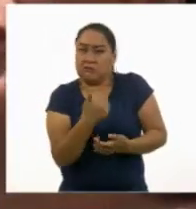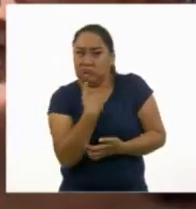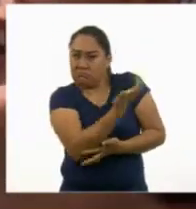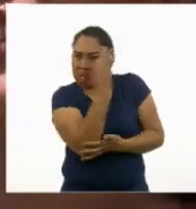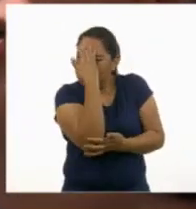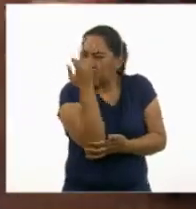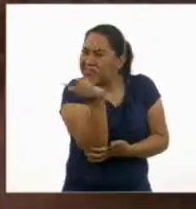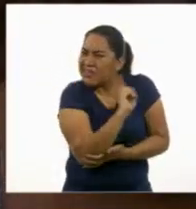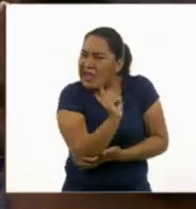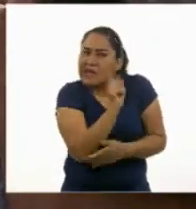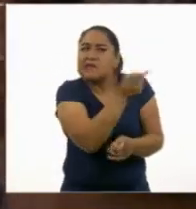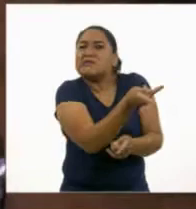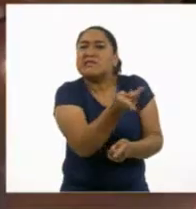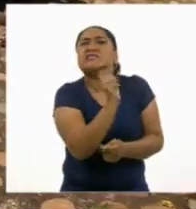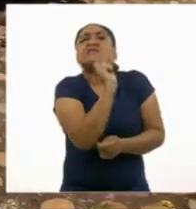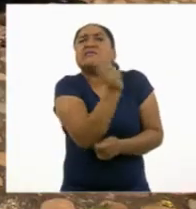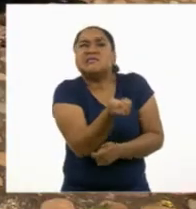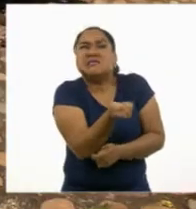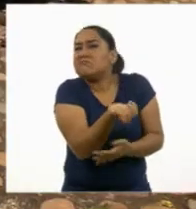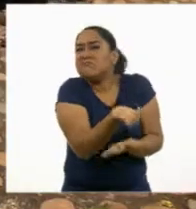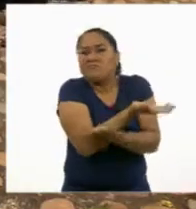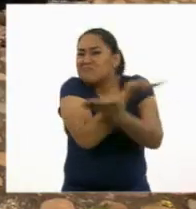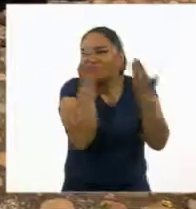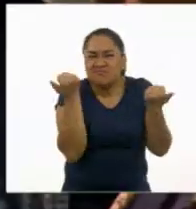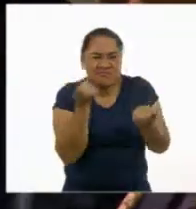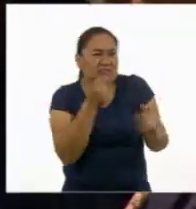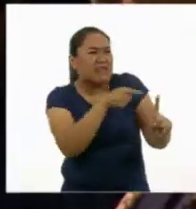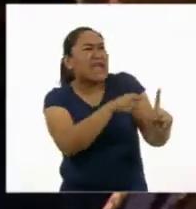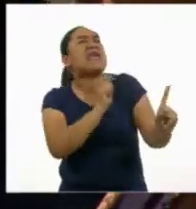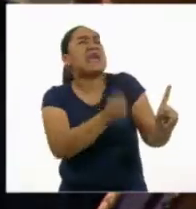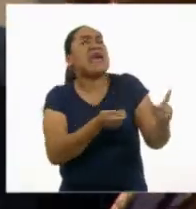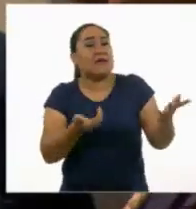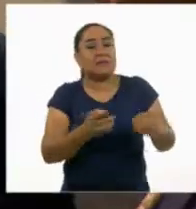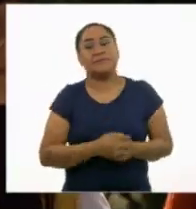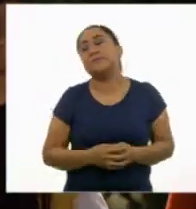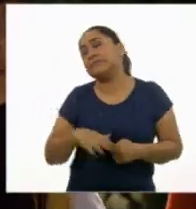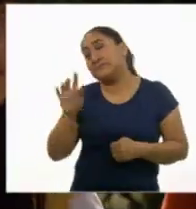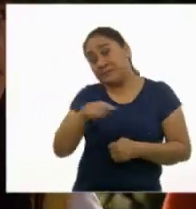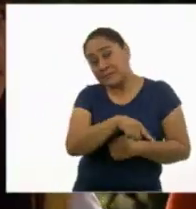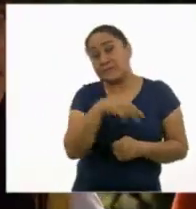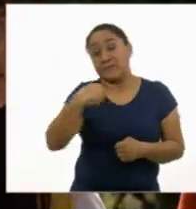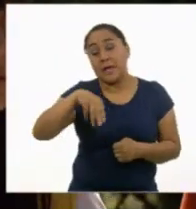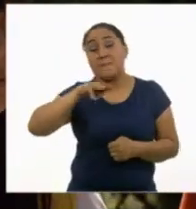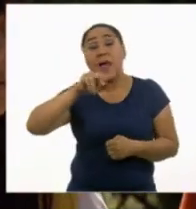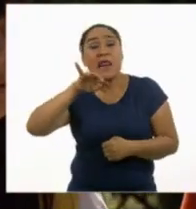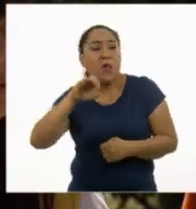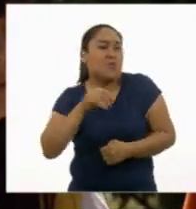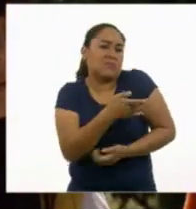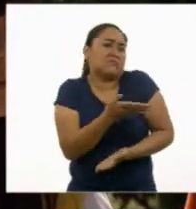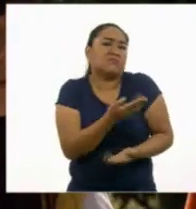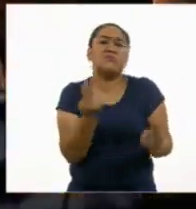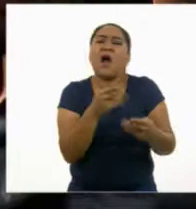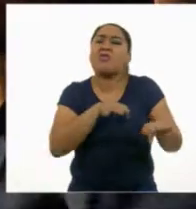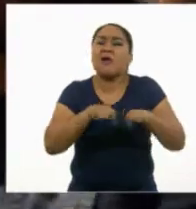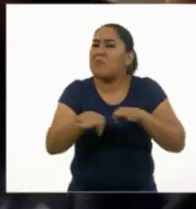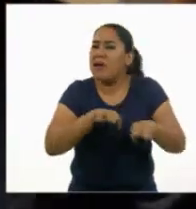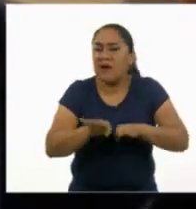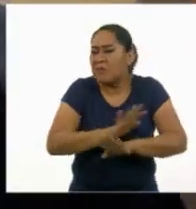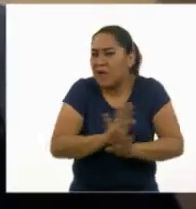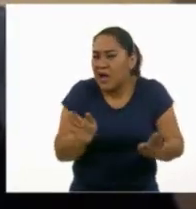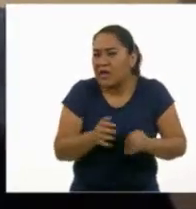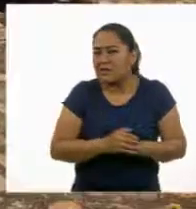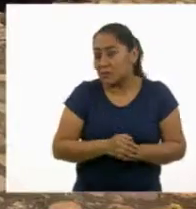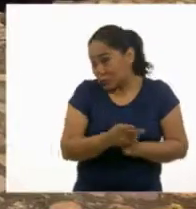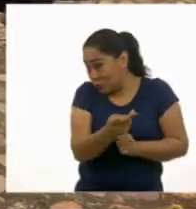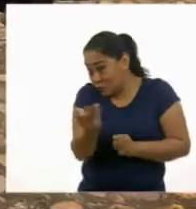nada, no sabemos quiénes son, de dónde vienen. ¿Quién es este muchacho? Este muchacho es Mario. Solo quiere trabajar. Y como